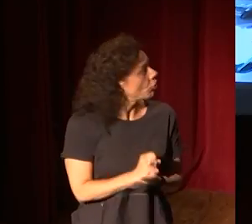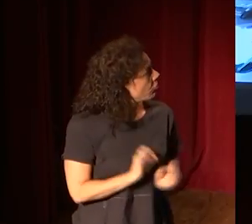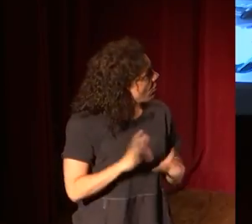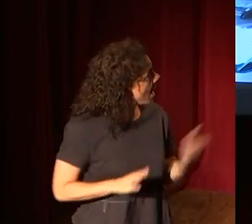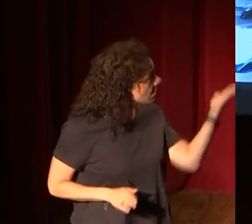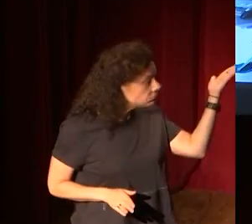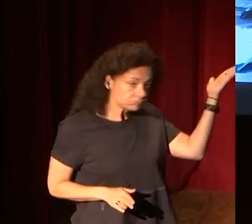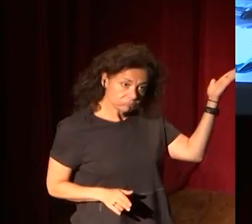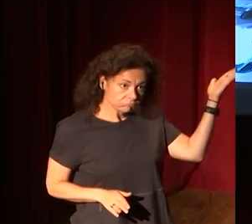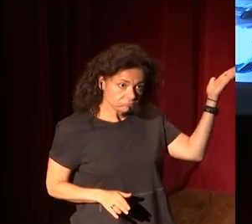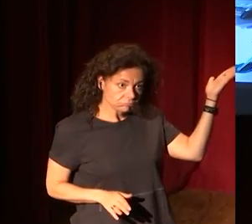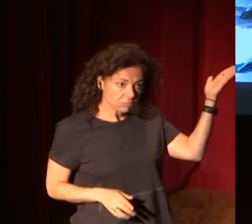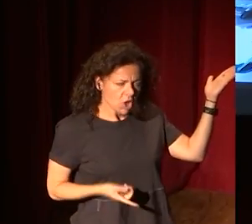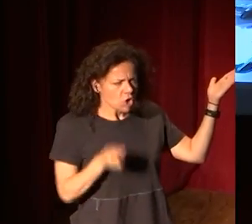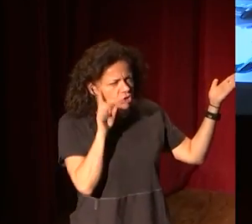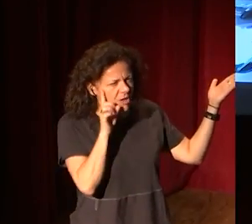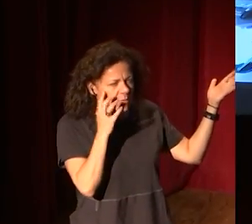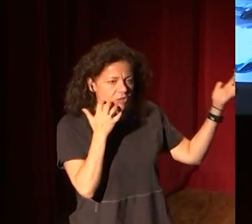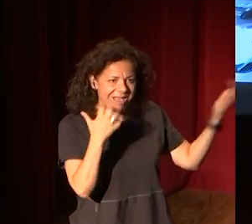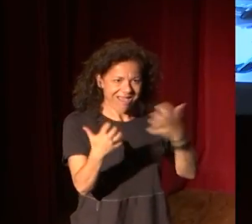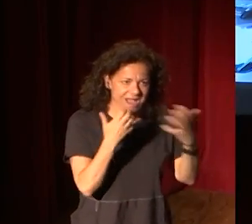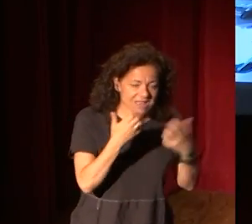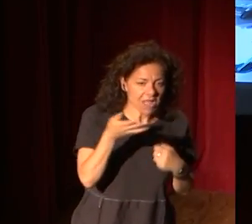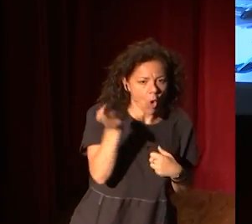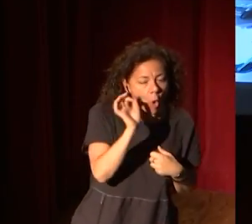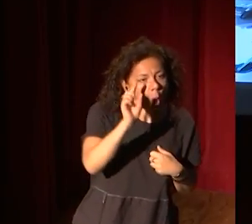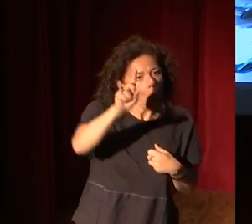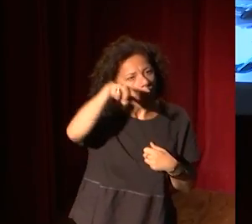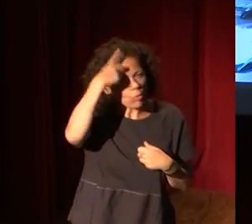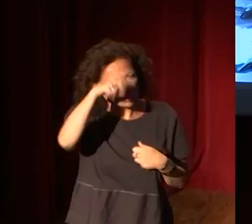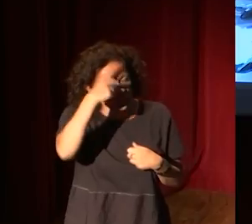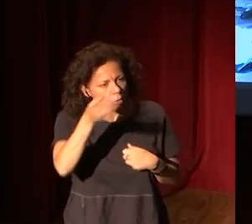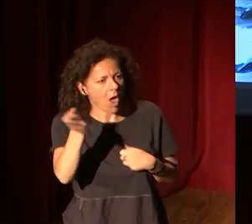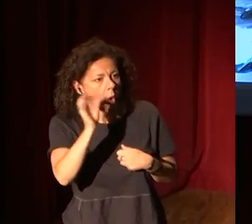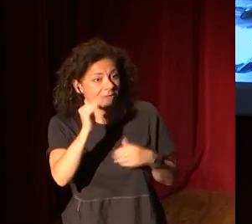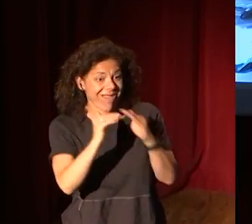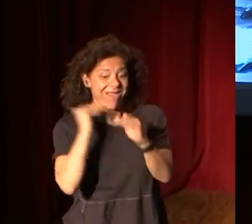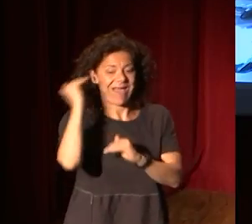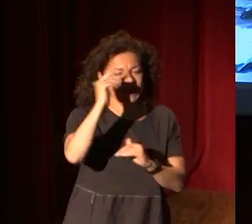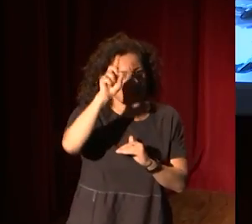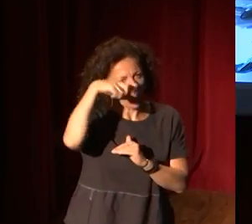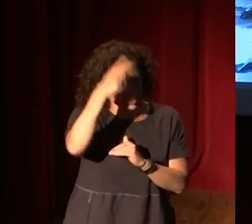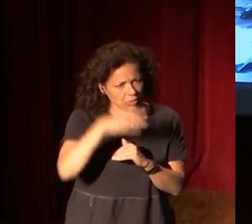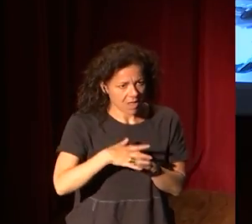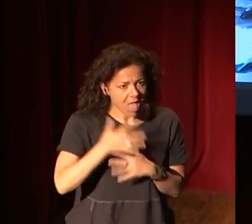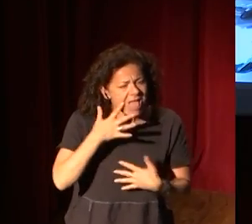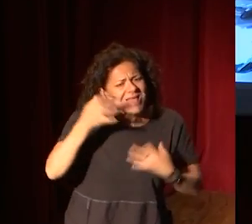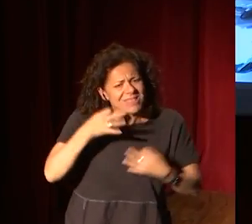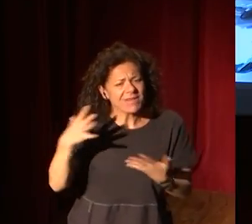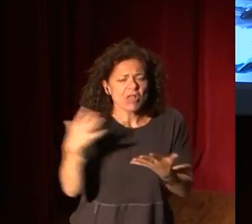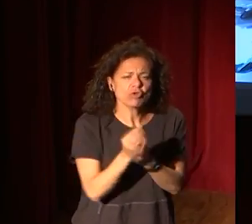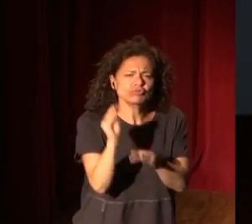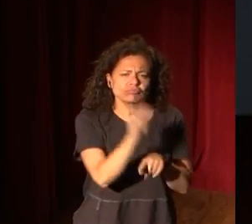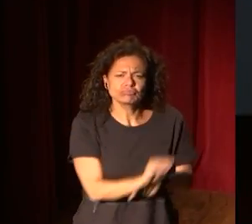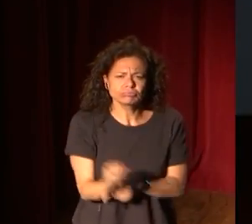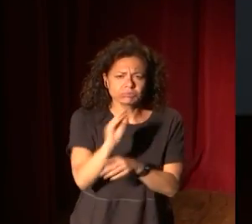y no tenemos idea de arte o de cultura o de alta cultura. De verdad que todos los conservadores